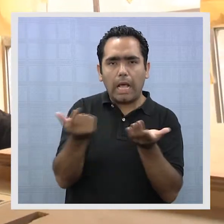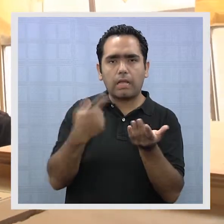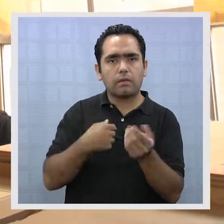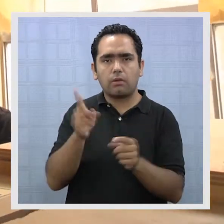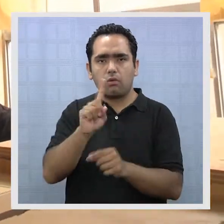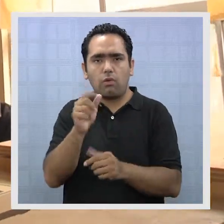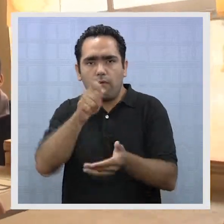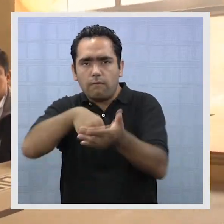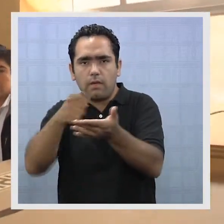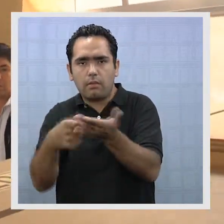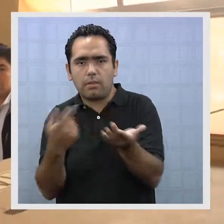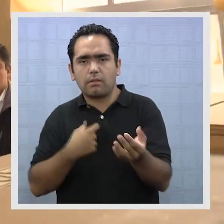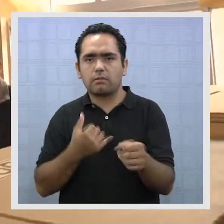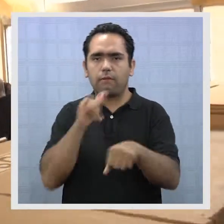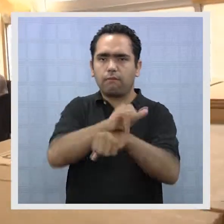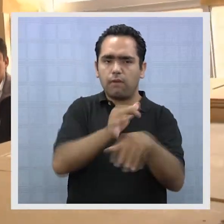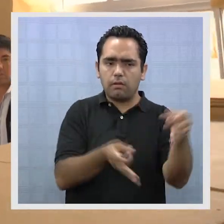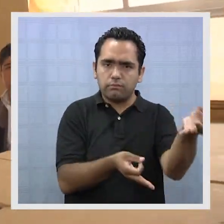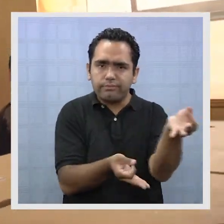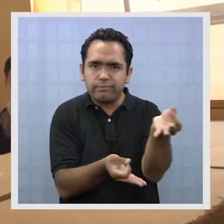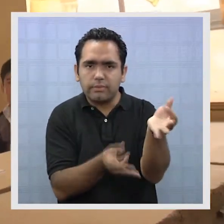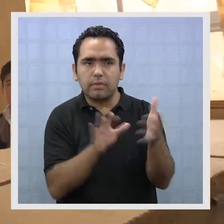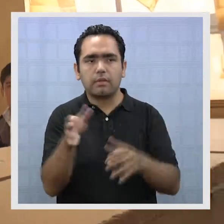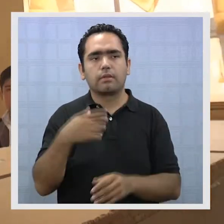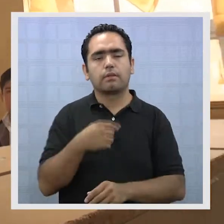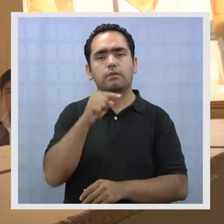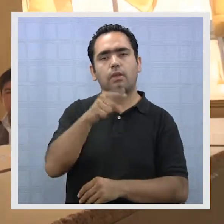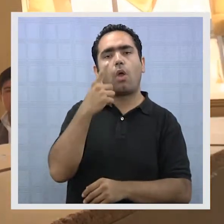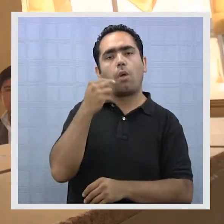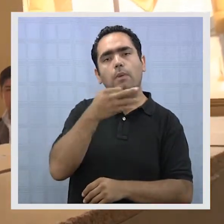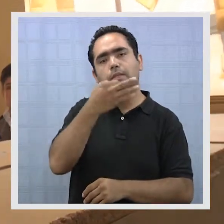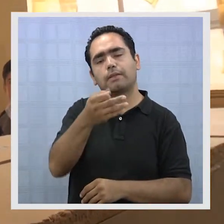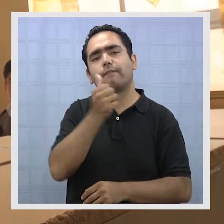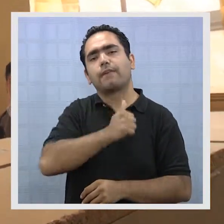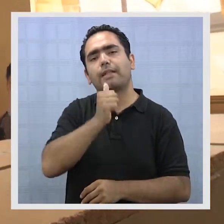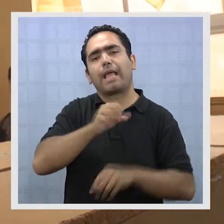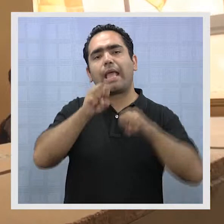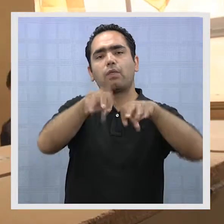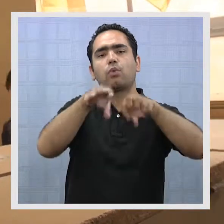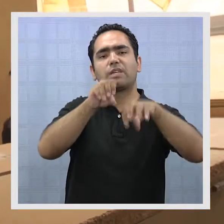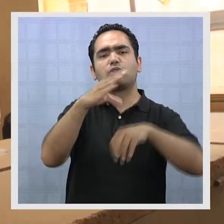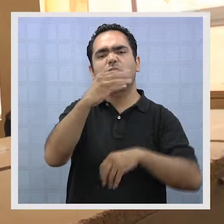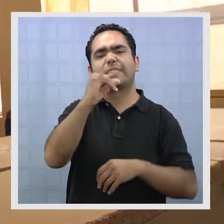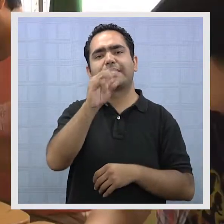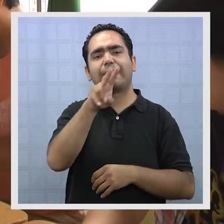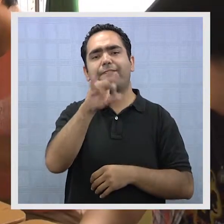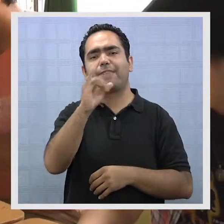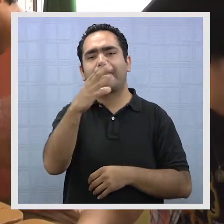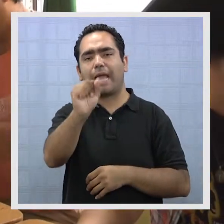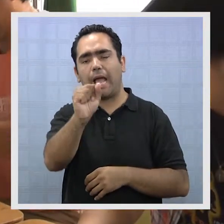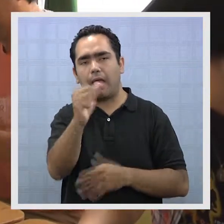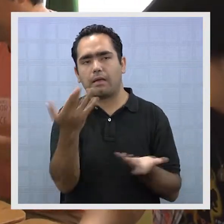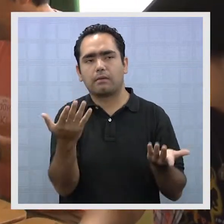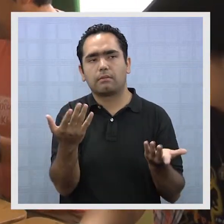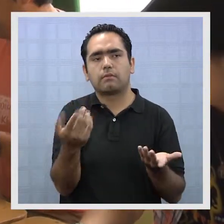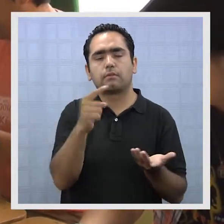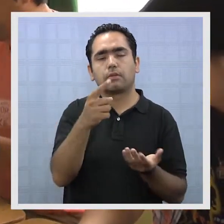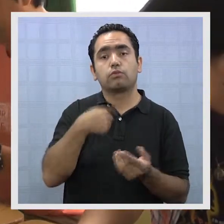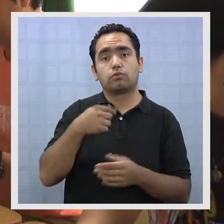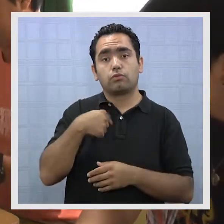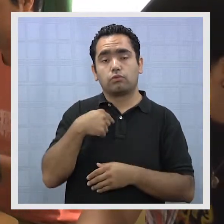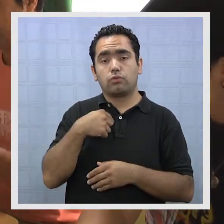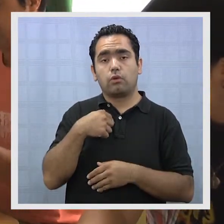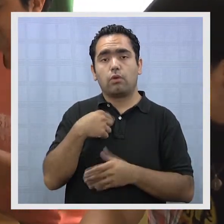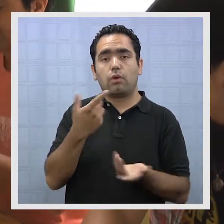Para este joven político, lo que falta en la región es educación cívica. Me sorprendió como candidato el abismo